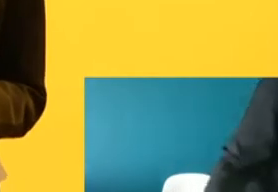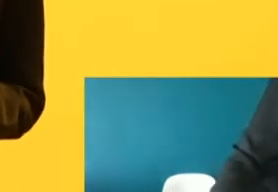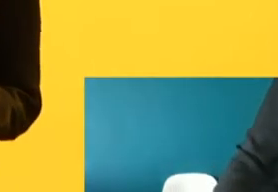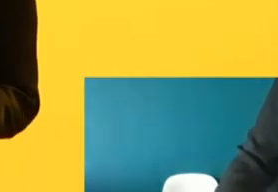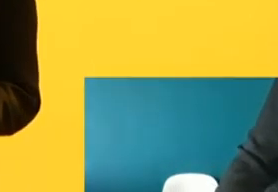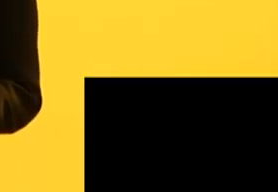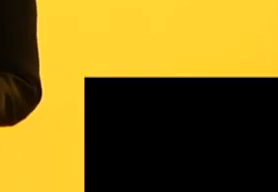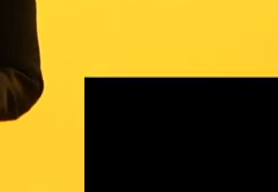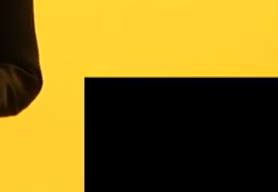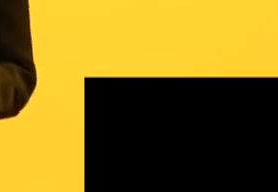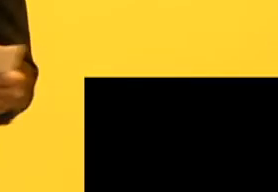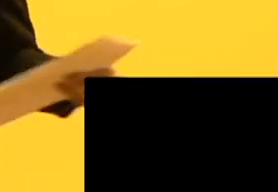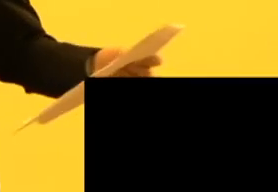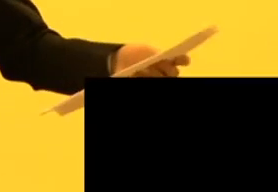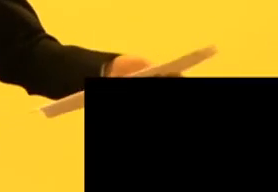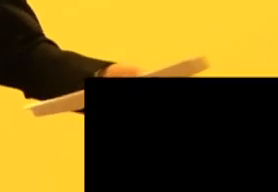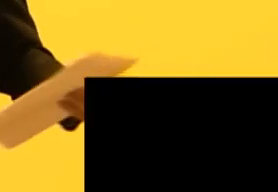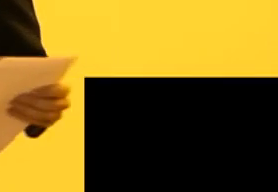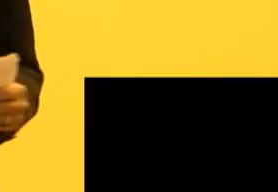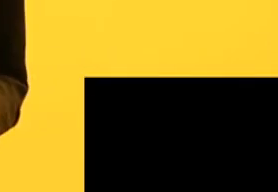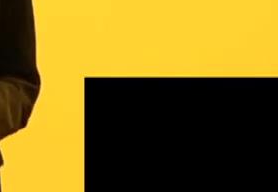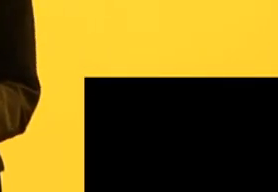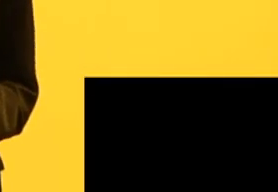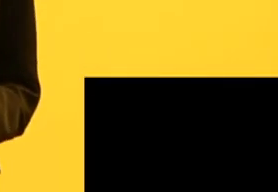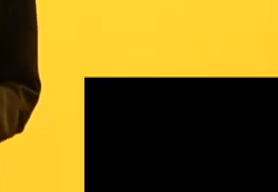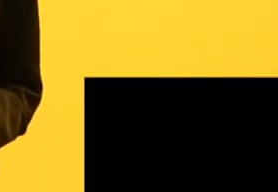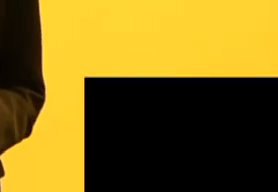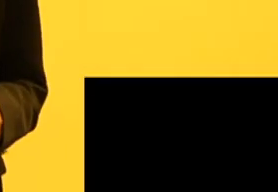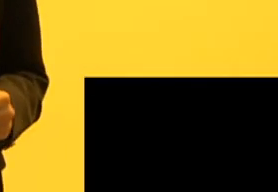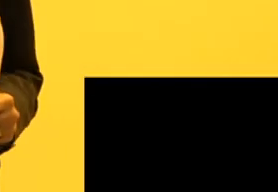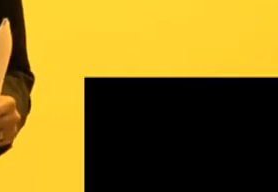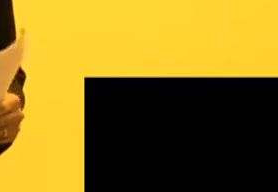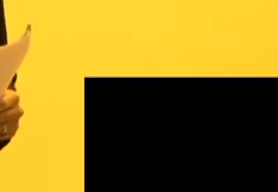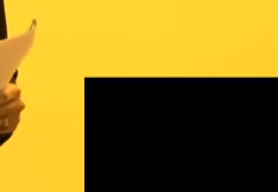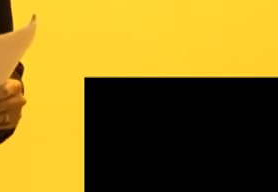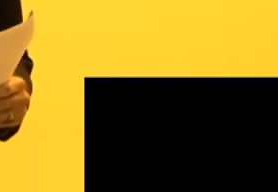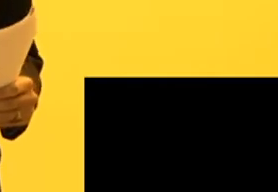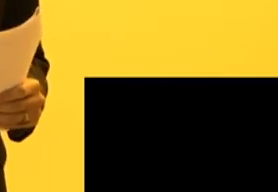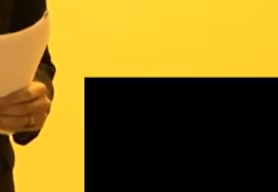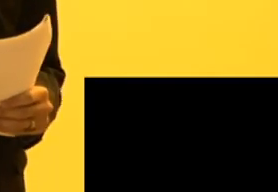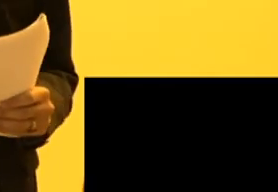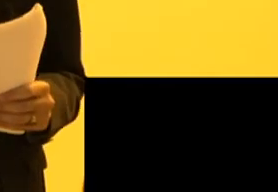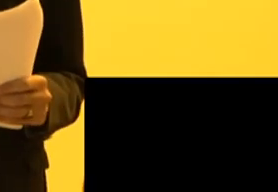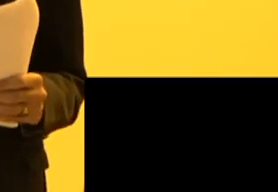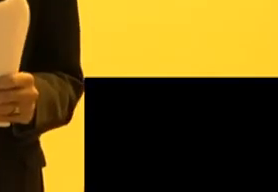se han encontrado los cuerpos, algo que me llamó mucho la atención